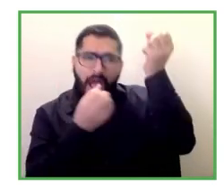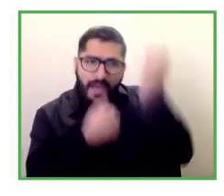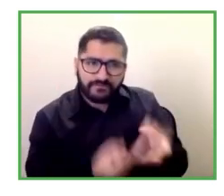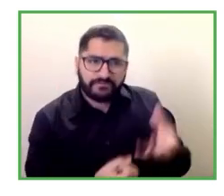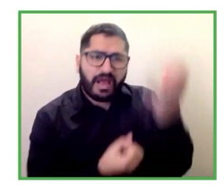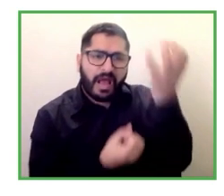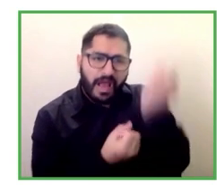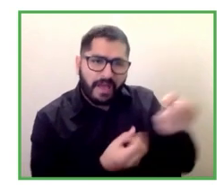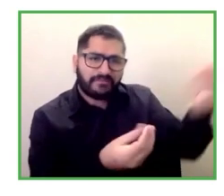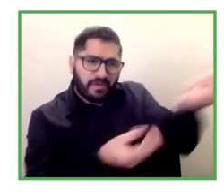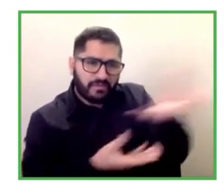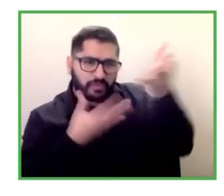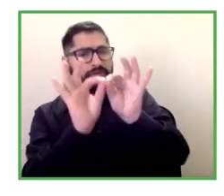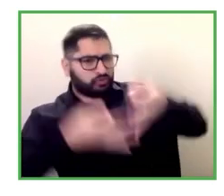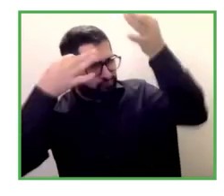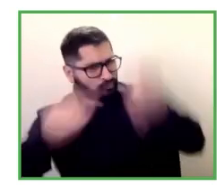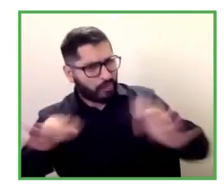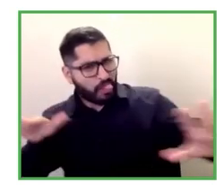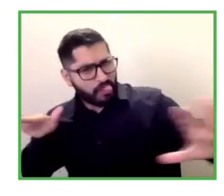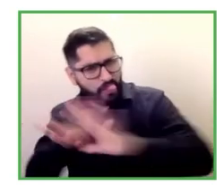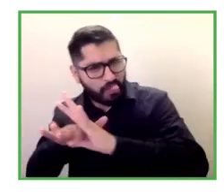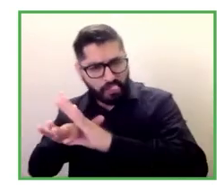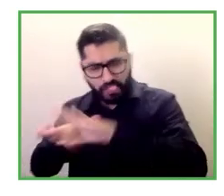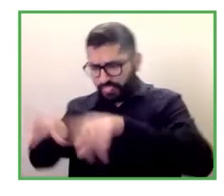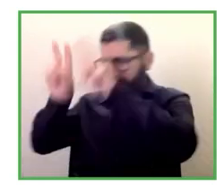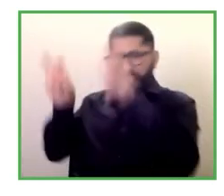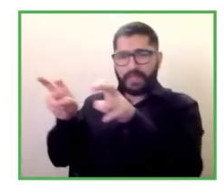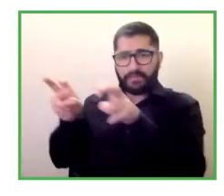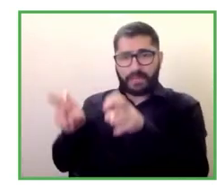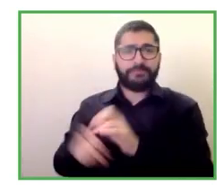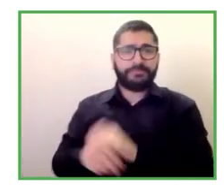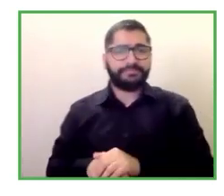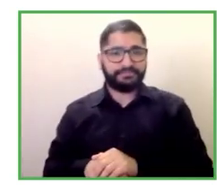alguna entidad intermediaria